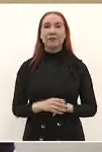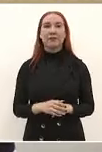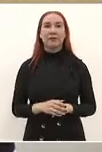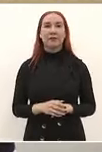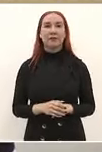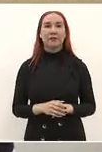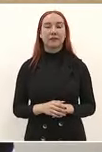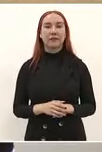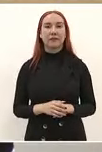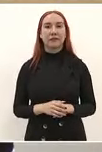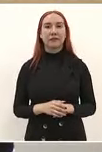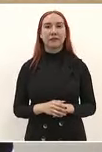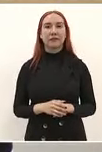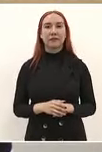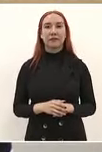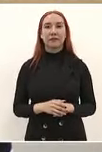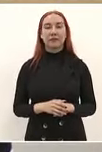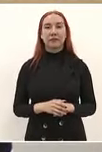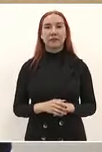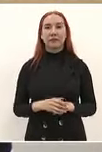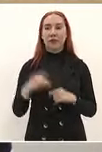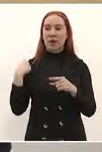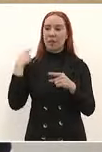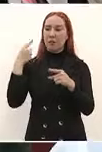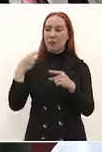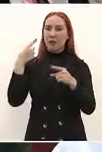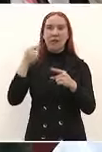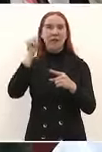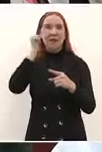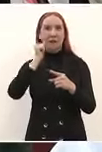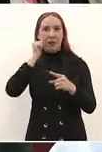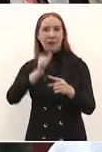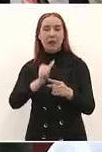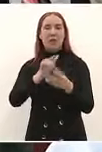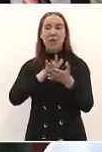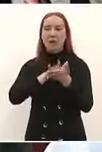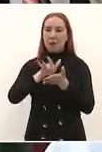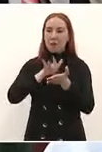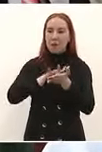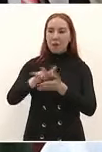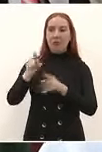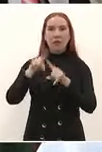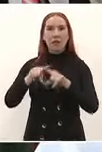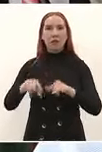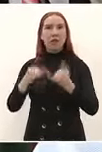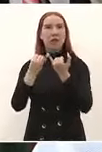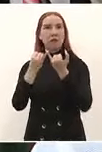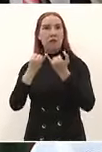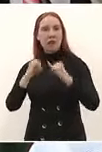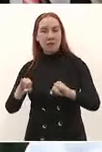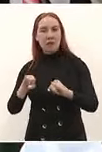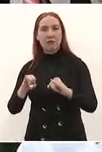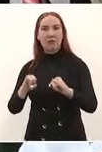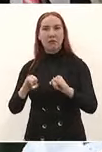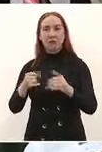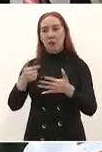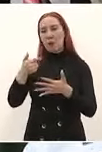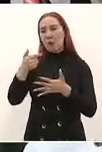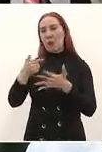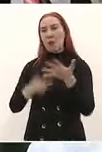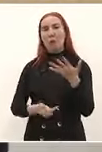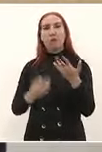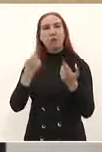en todas esas transformaciones la independencia la reforma la